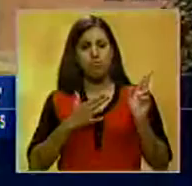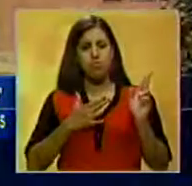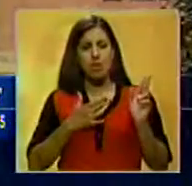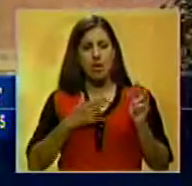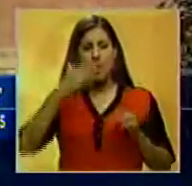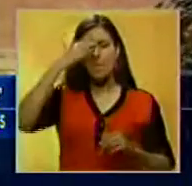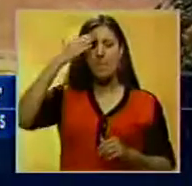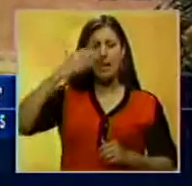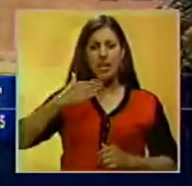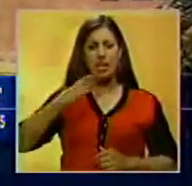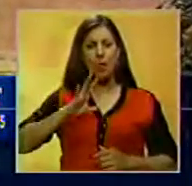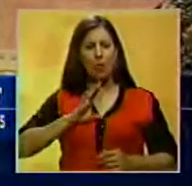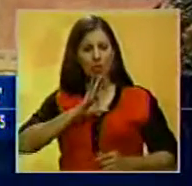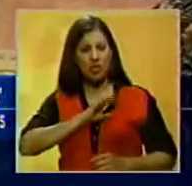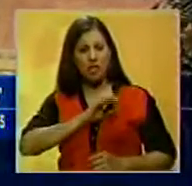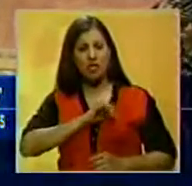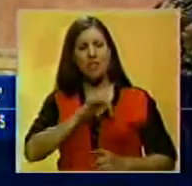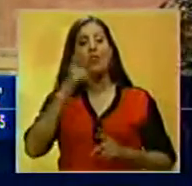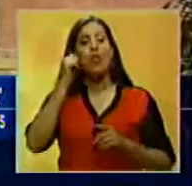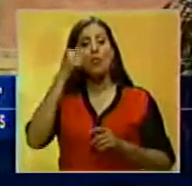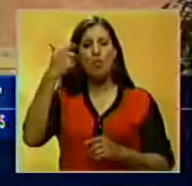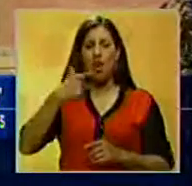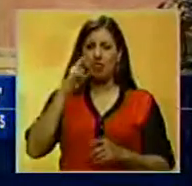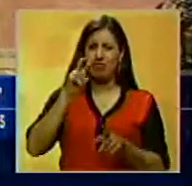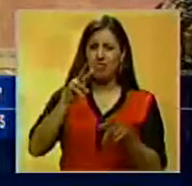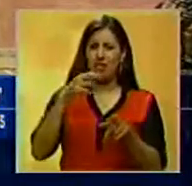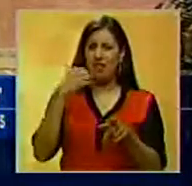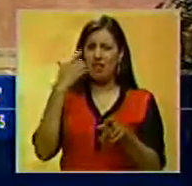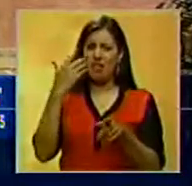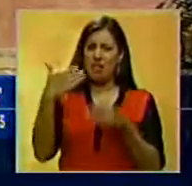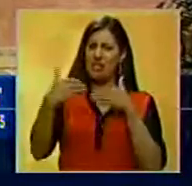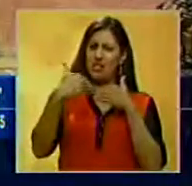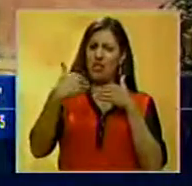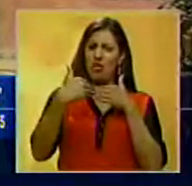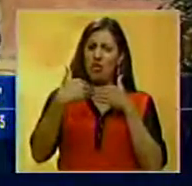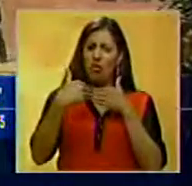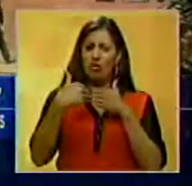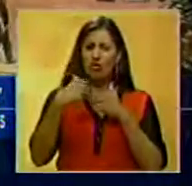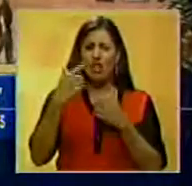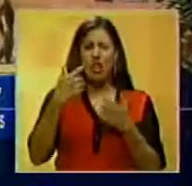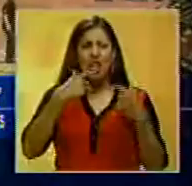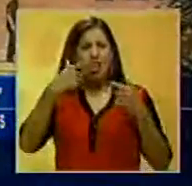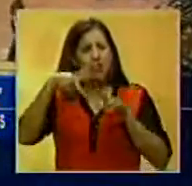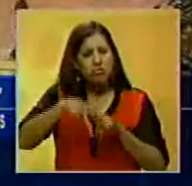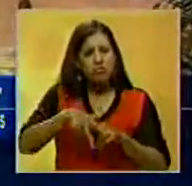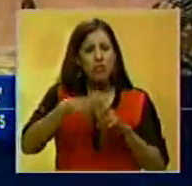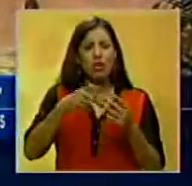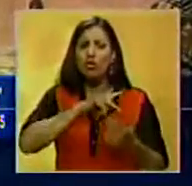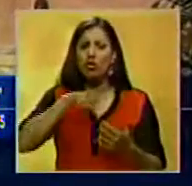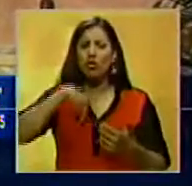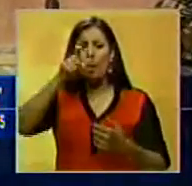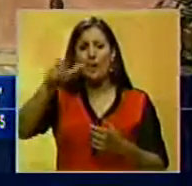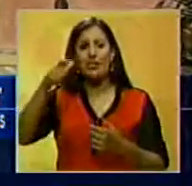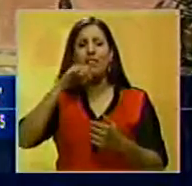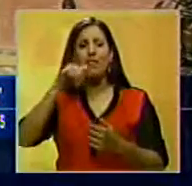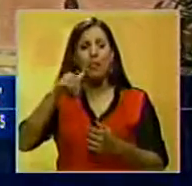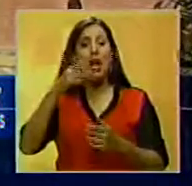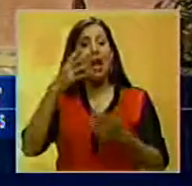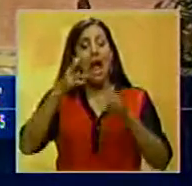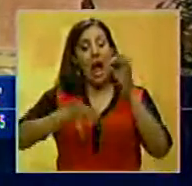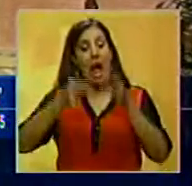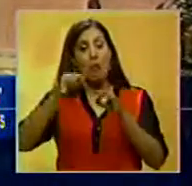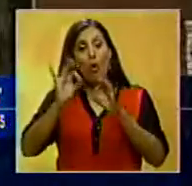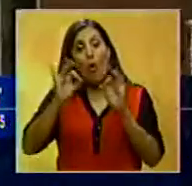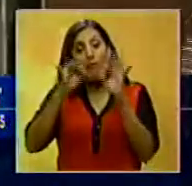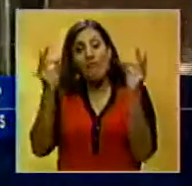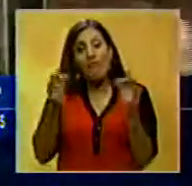militares y del SEBIN. La joven calificó el hecho como una forma de hostigamiento y de vejación. Dijo que los detectives le informaron que un abogado